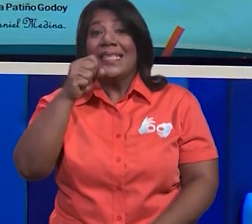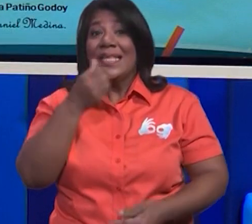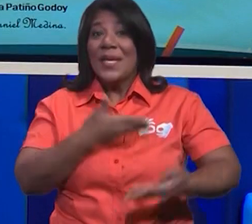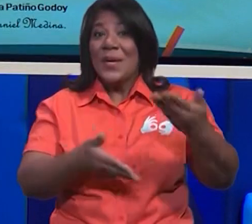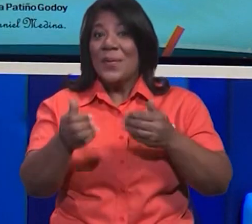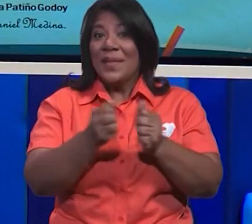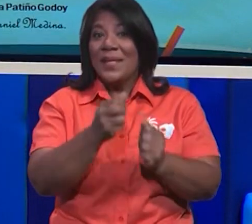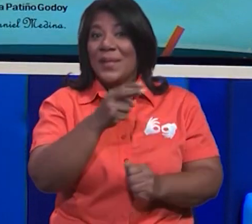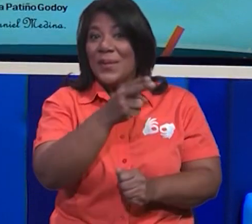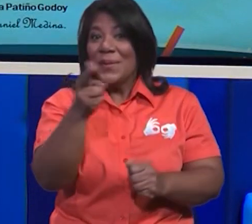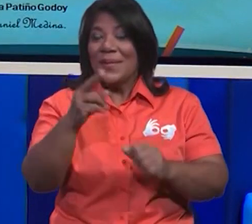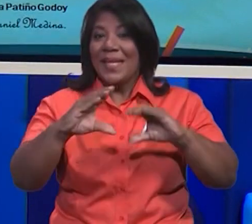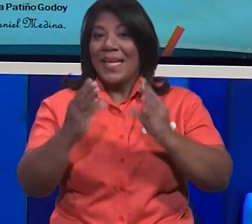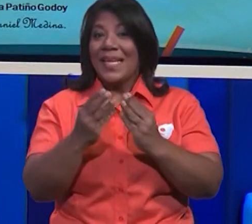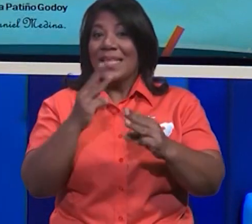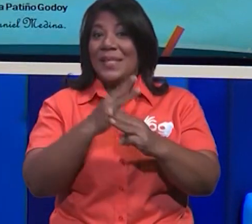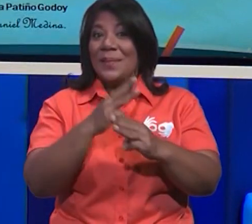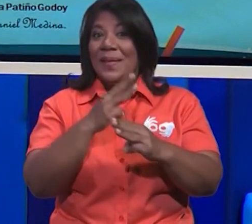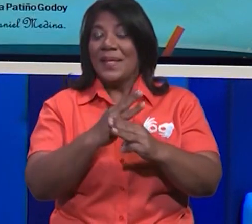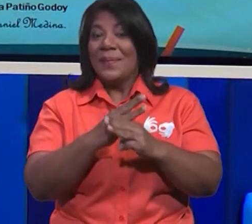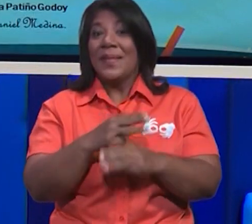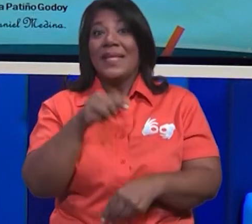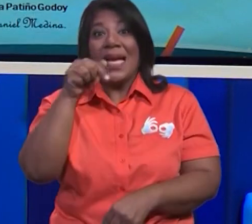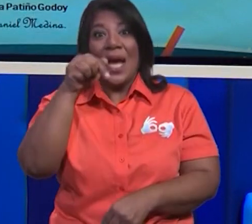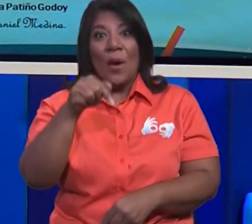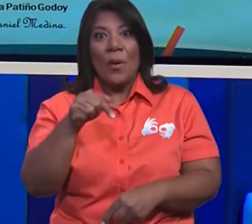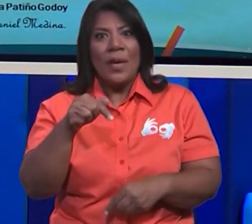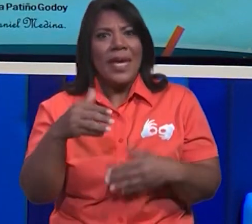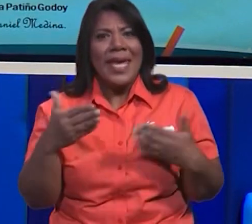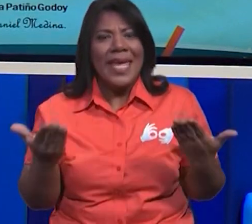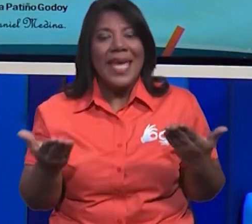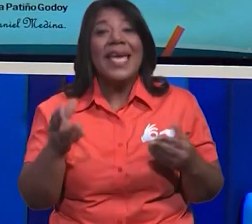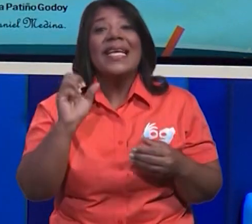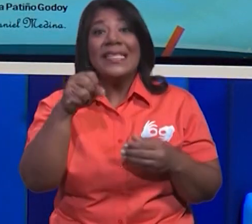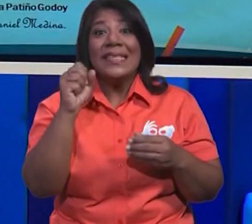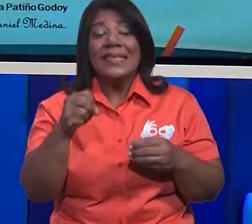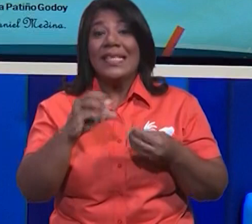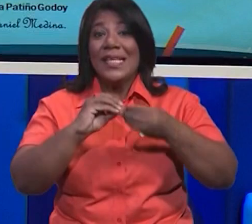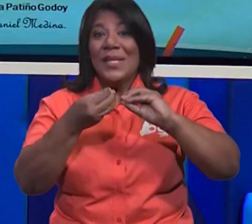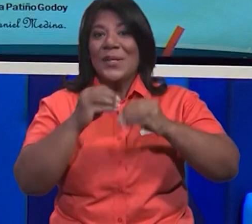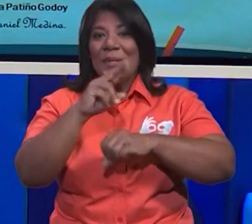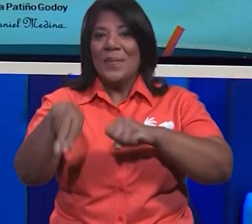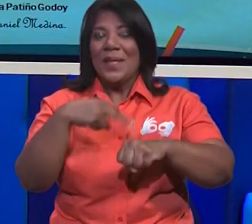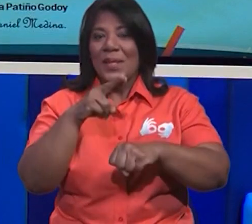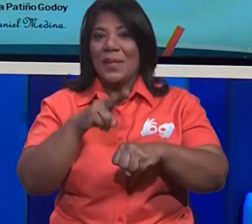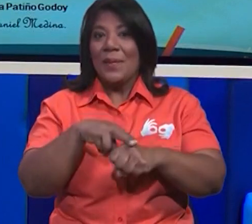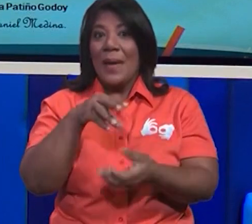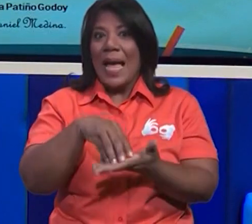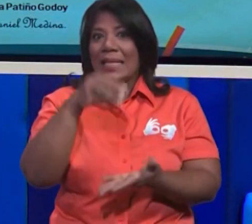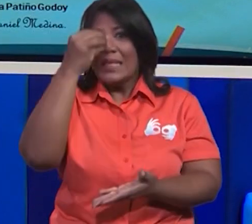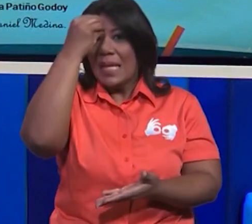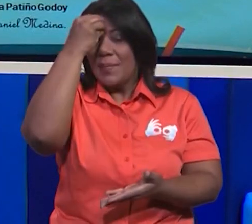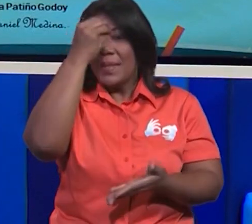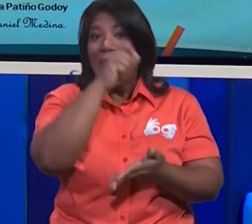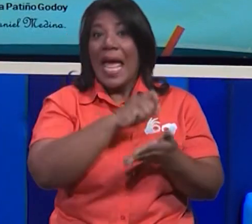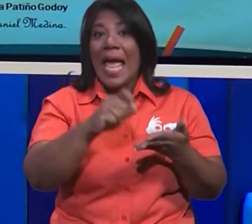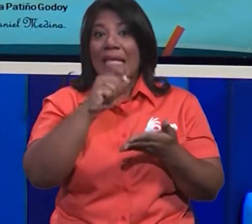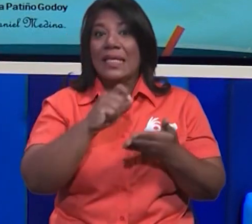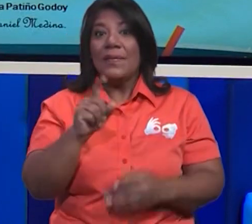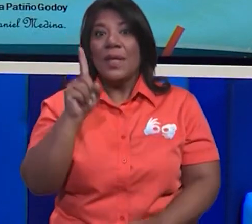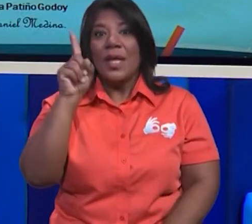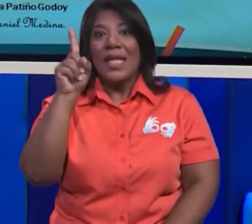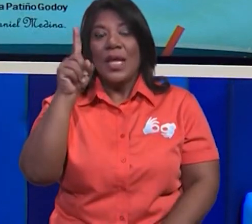en el día de hoy. Hoy vamos a seguir trabajando con los números naturales, pero hoy vamos a aprenderlos a escribir del 1 al 100.